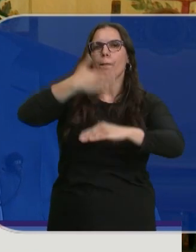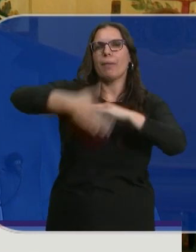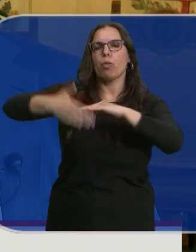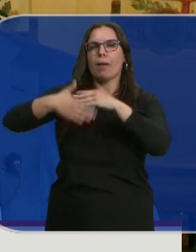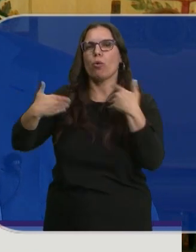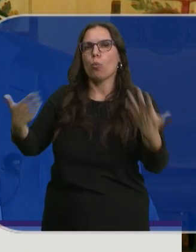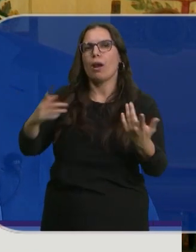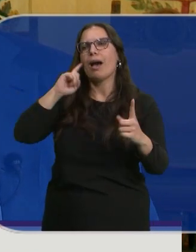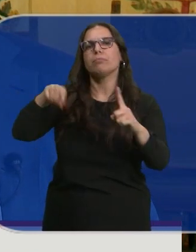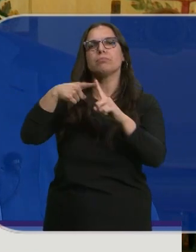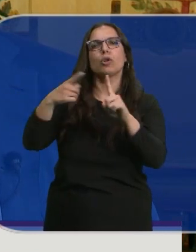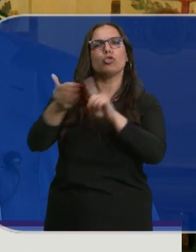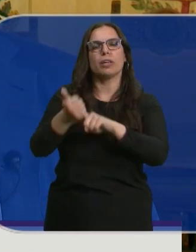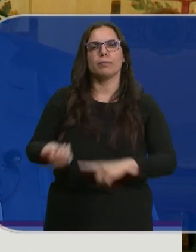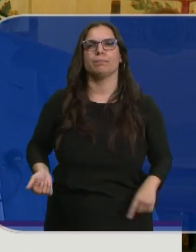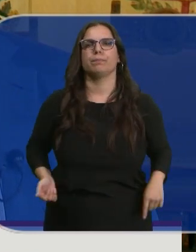plazos se ha marcado para conseguirlo?